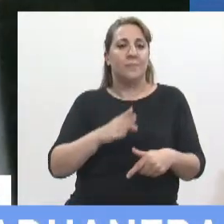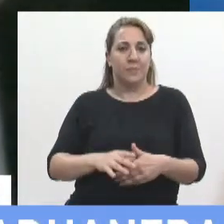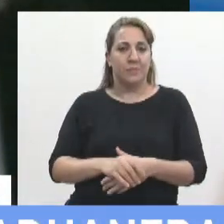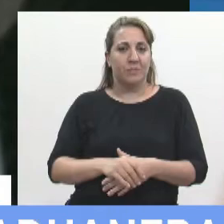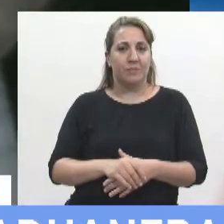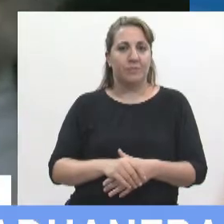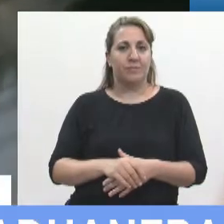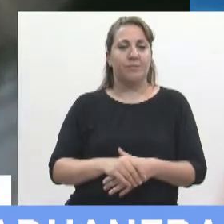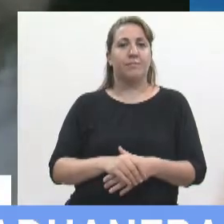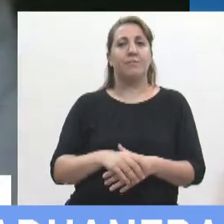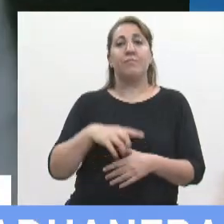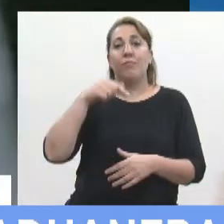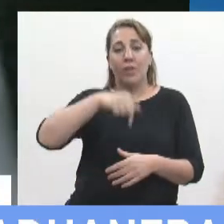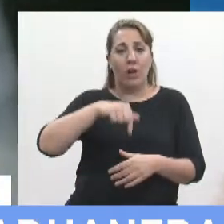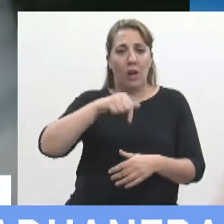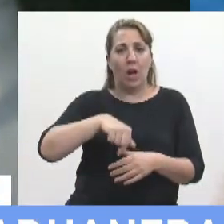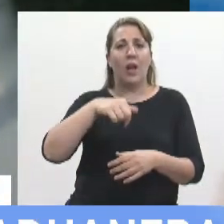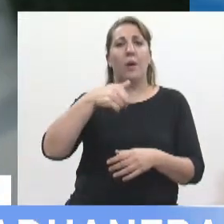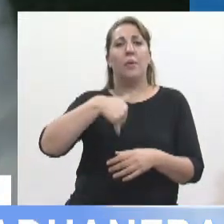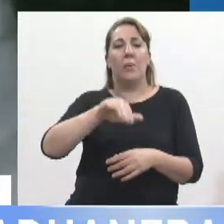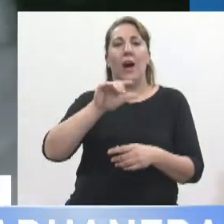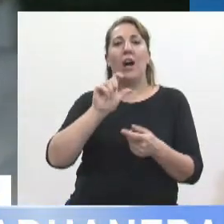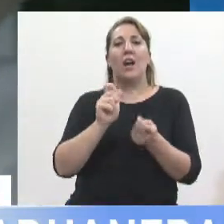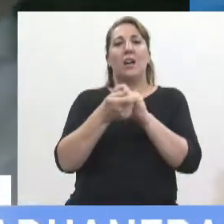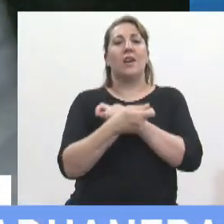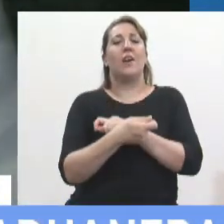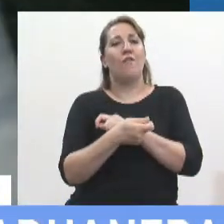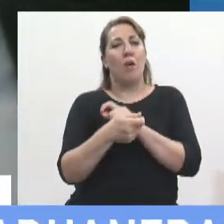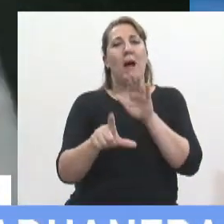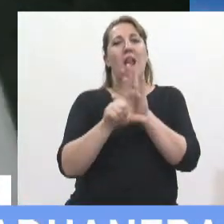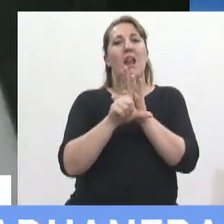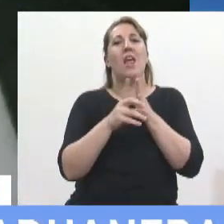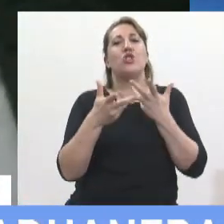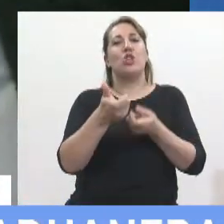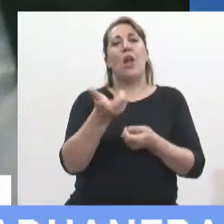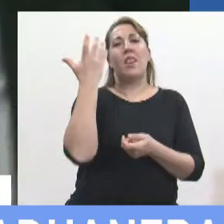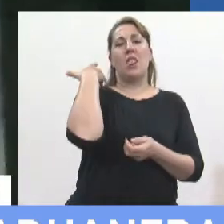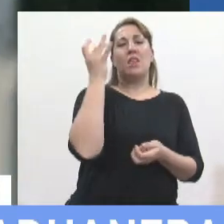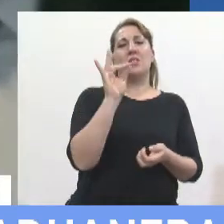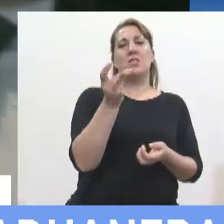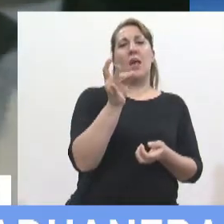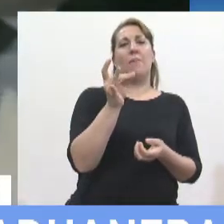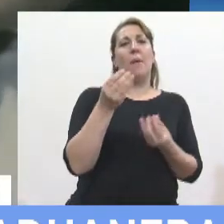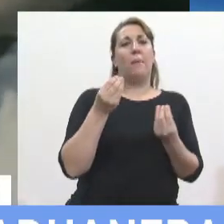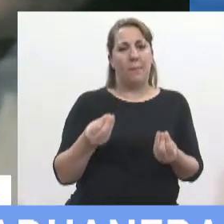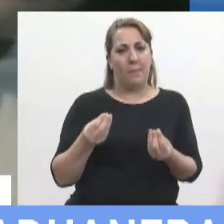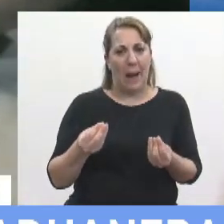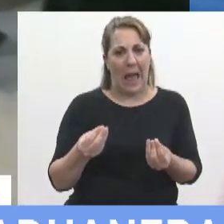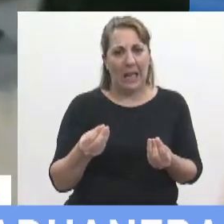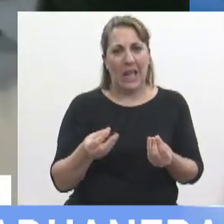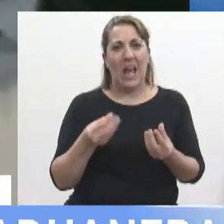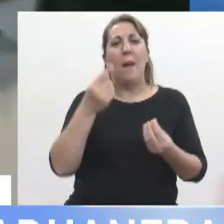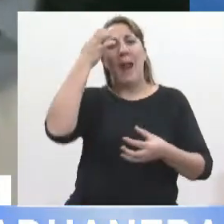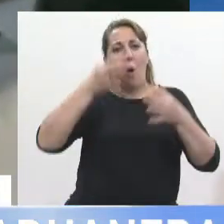vamos a proceder ahora a reformar la ley de solidaridad de diciembre ¿para qué? para hacerle justicia social